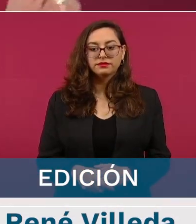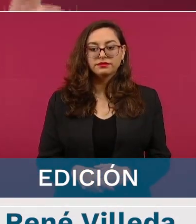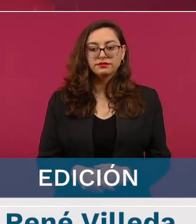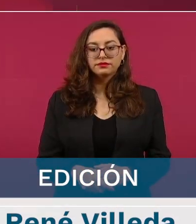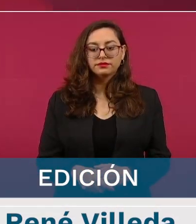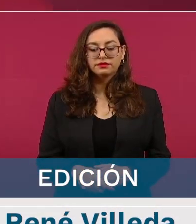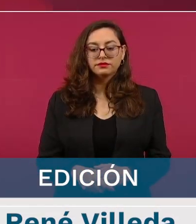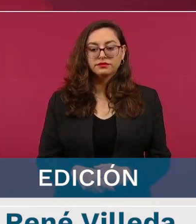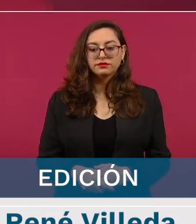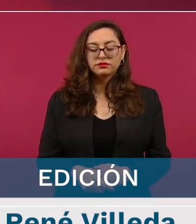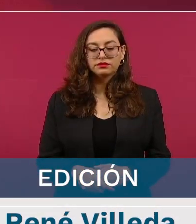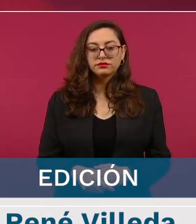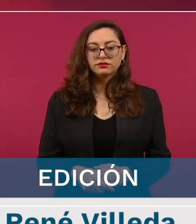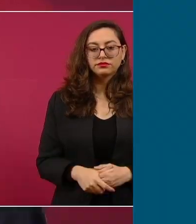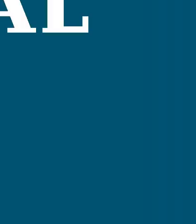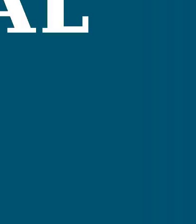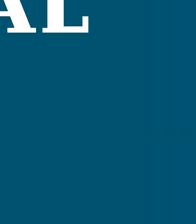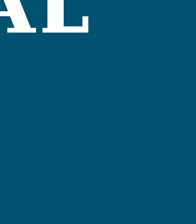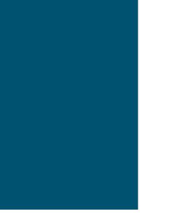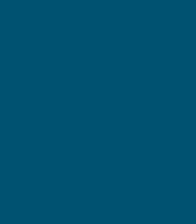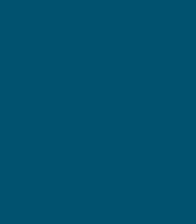todo esto.